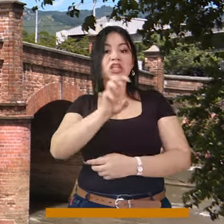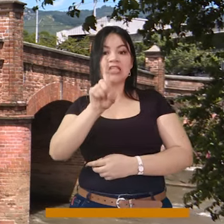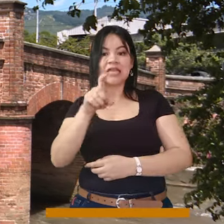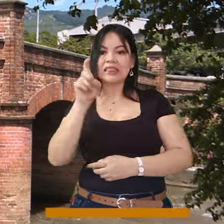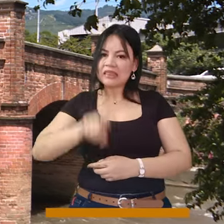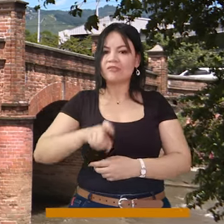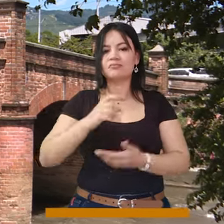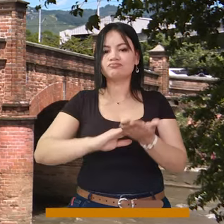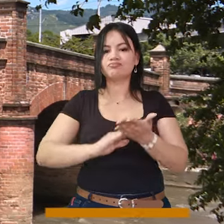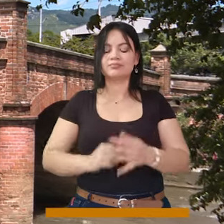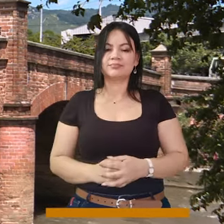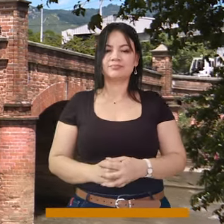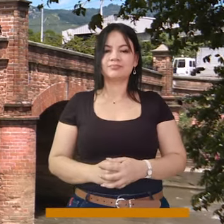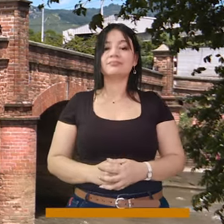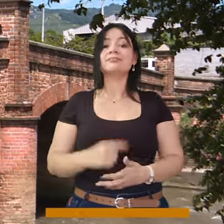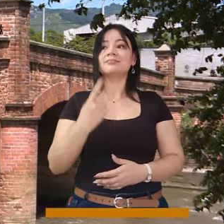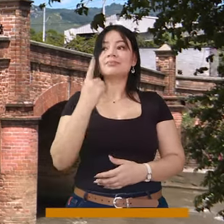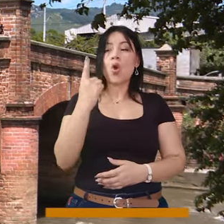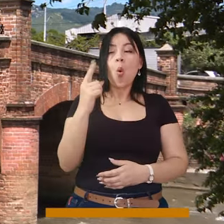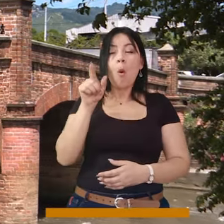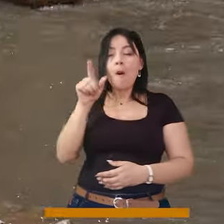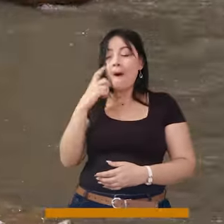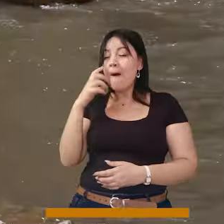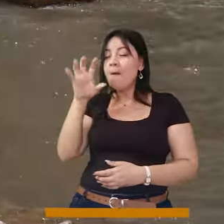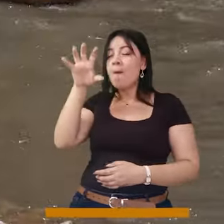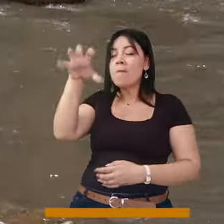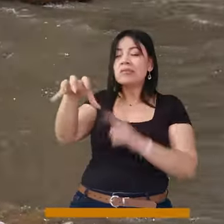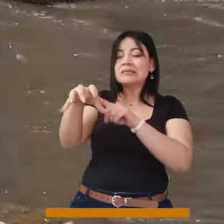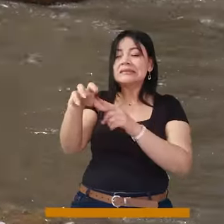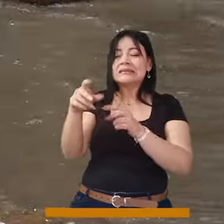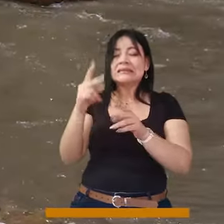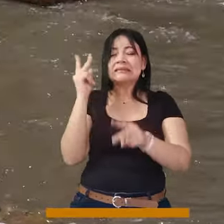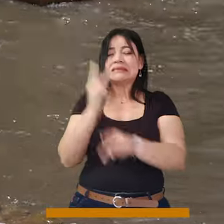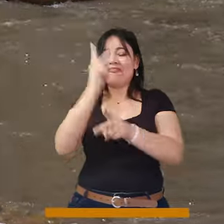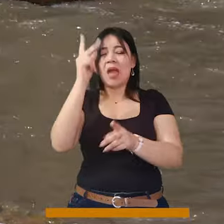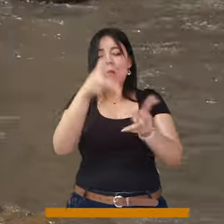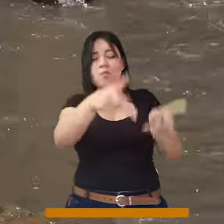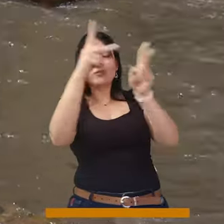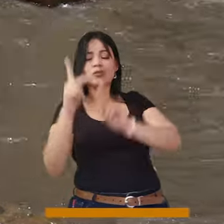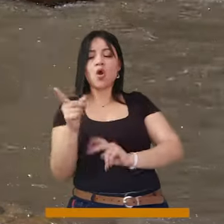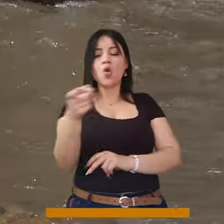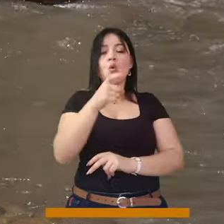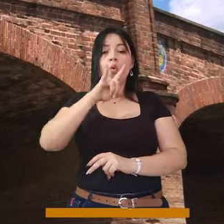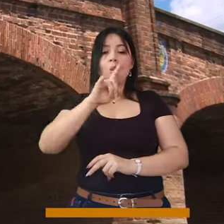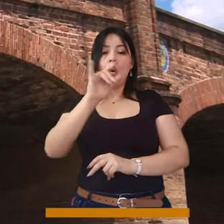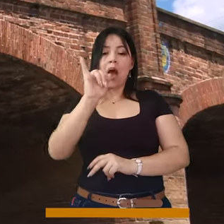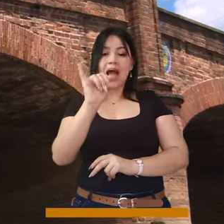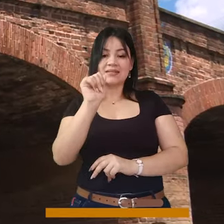Uno de los puntos críticos en esta parte canalizada del río Medellín es el puente Guayaquil.